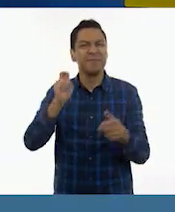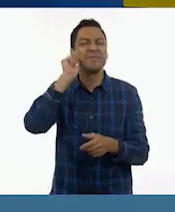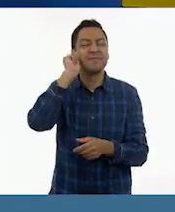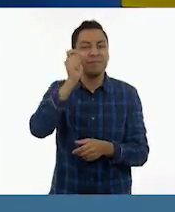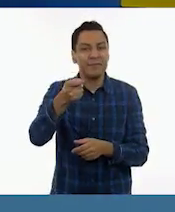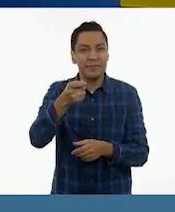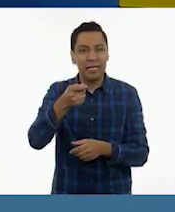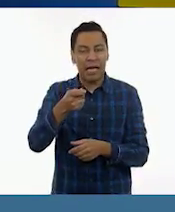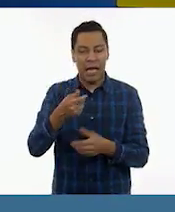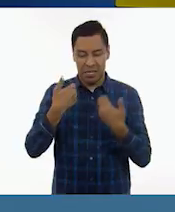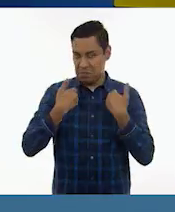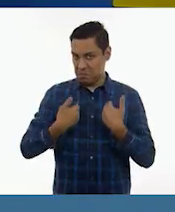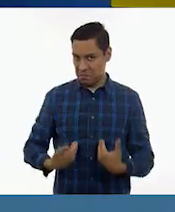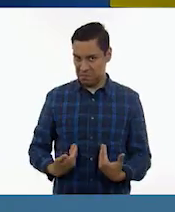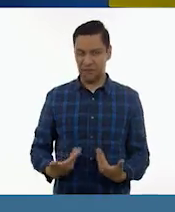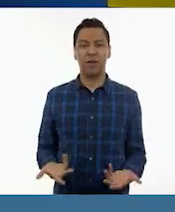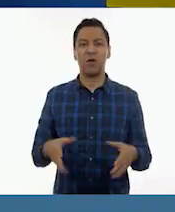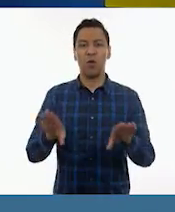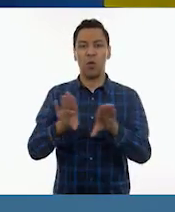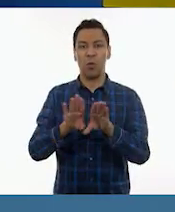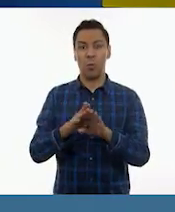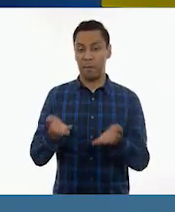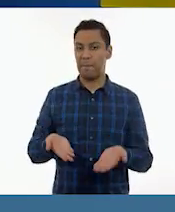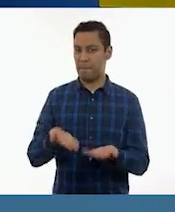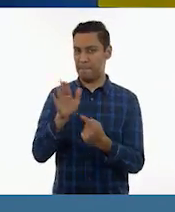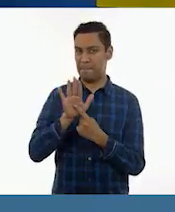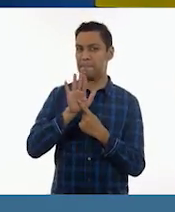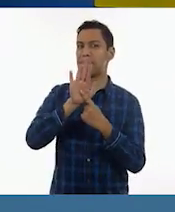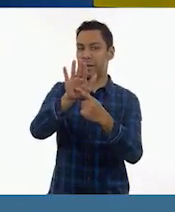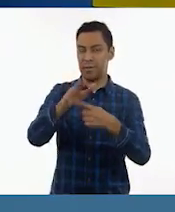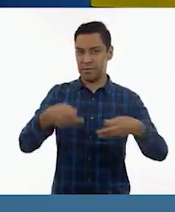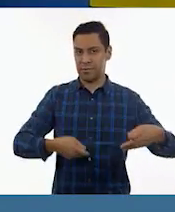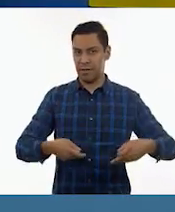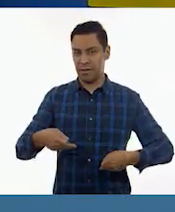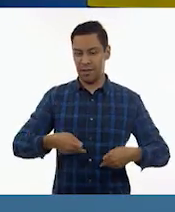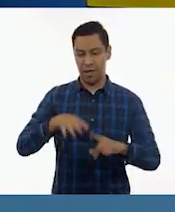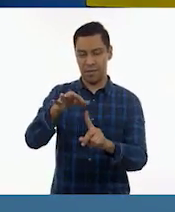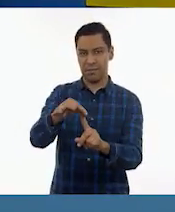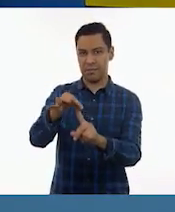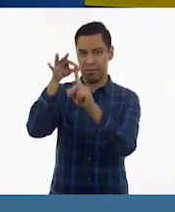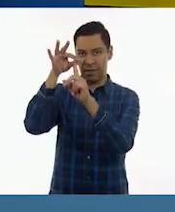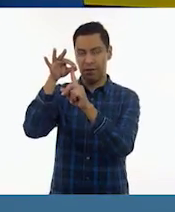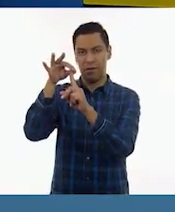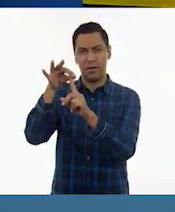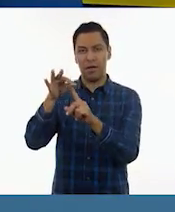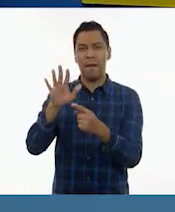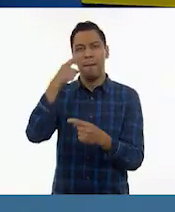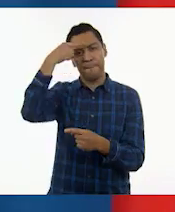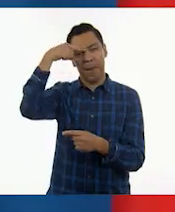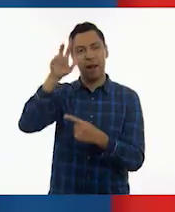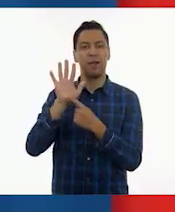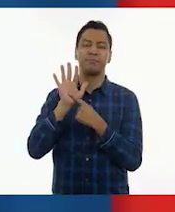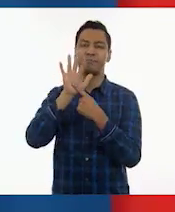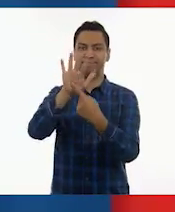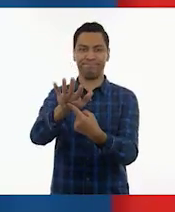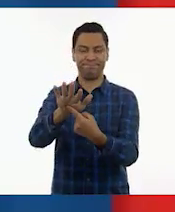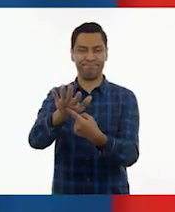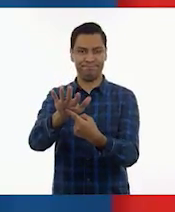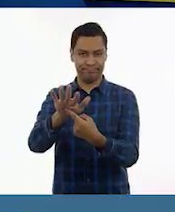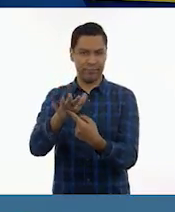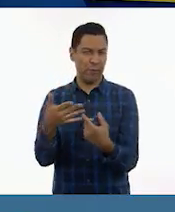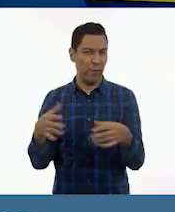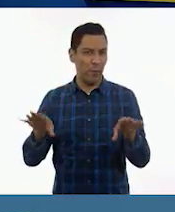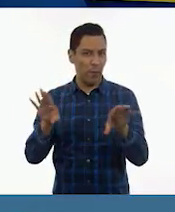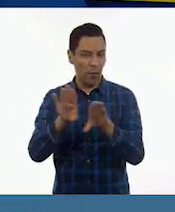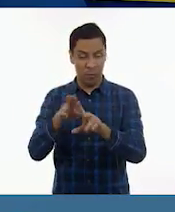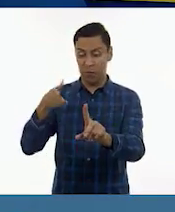con la presentación de nuestra obra teatral seleccionada ante el público. Muy bien. Sí, pero hoy vamos a tener